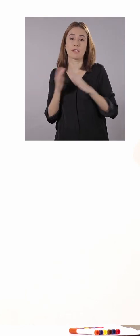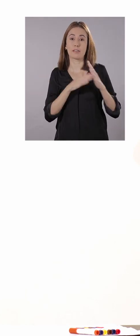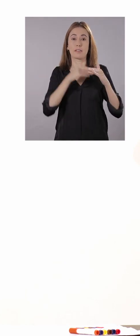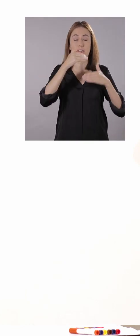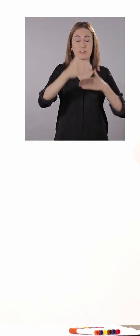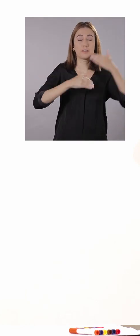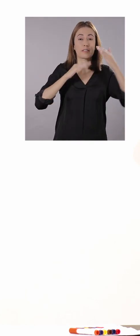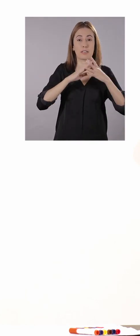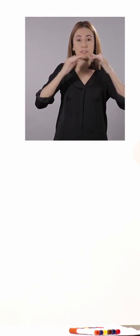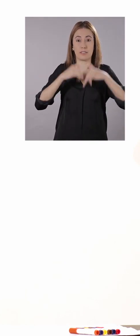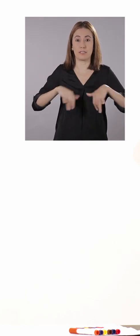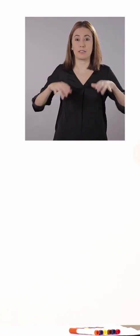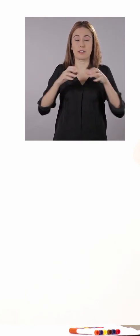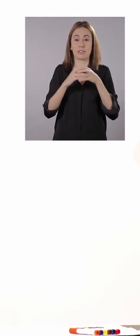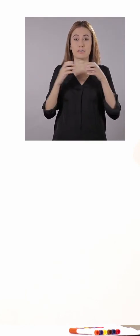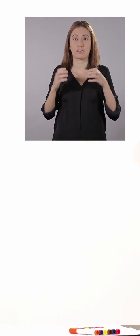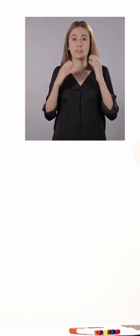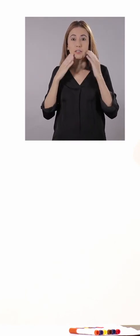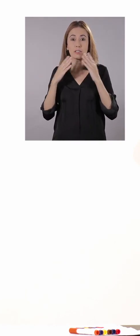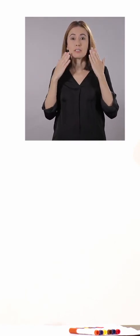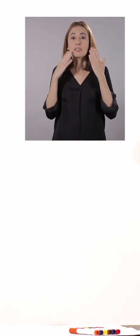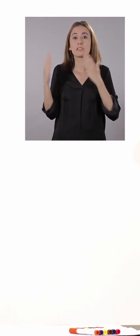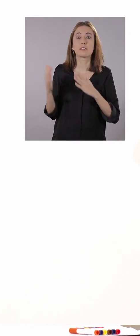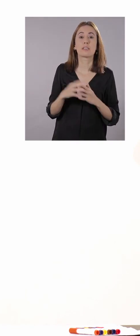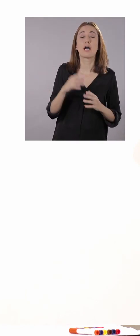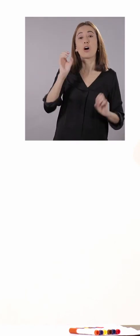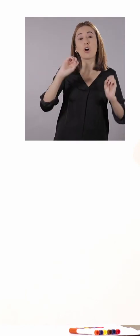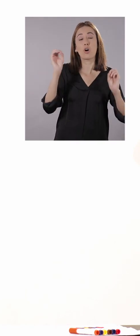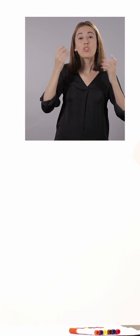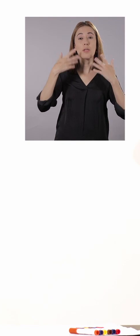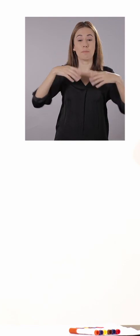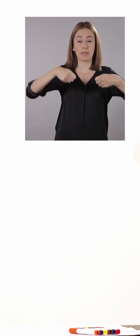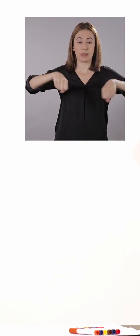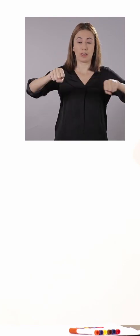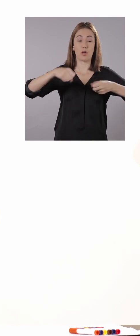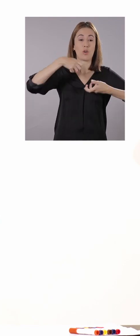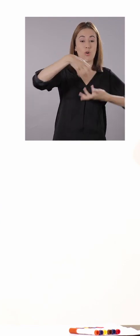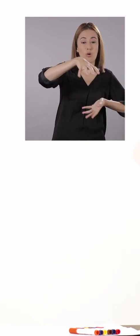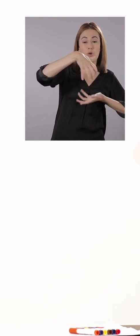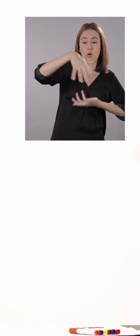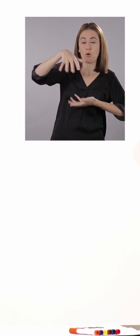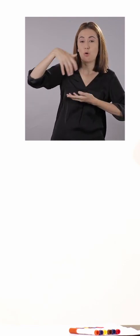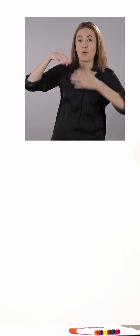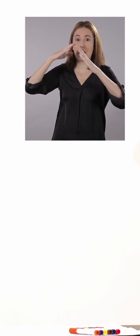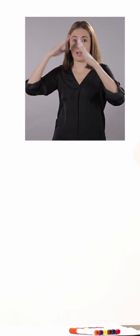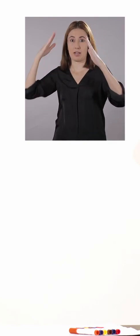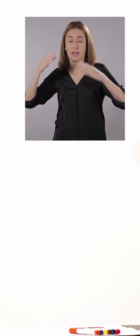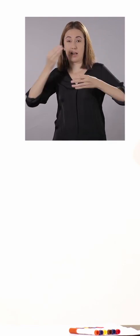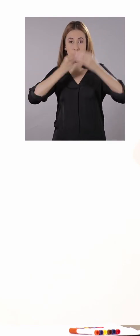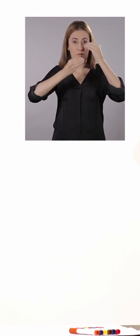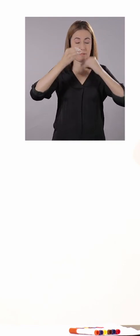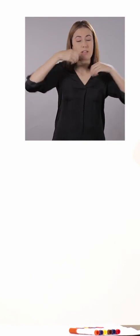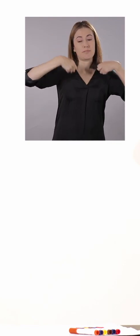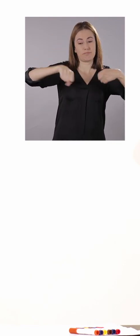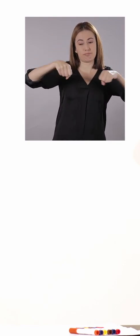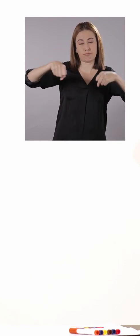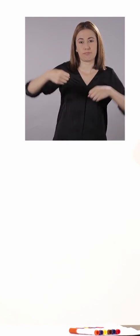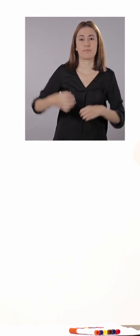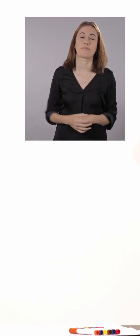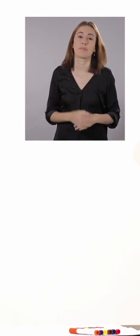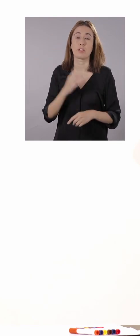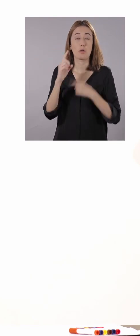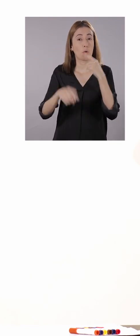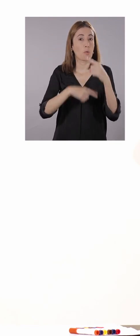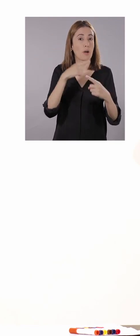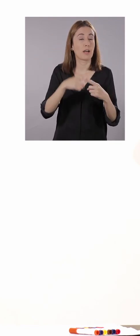Bomberos, que también son parte de nuestra comunidad. Sí, personas que reparten también los alimentos que nos traen a la casa. Así es. Entonces,